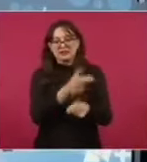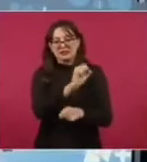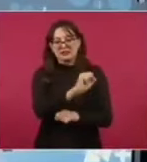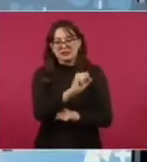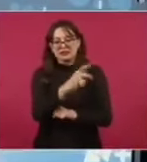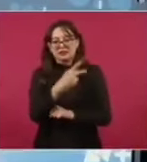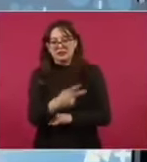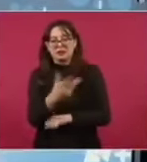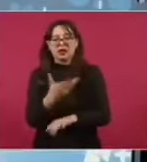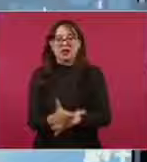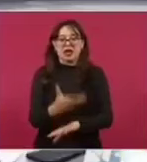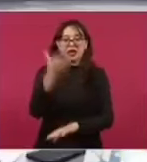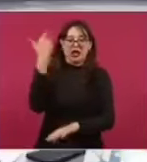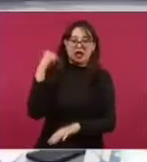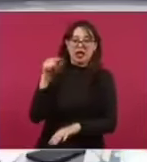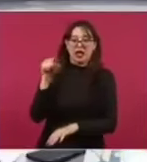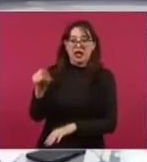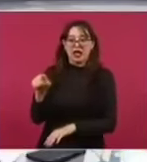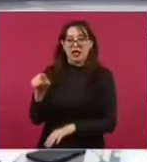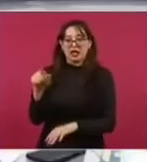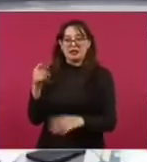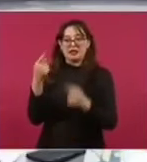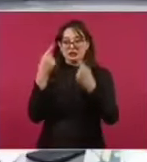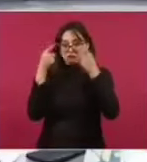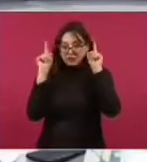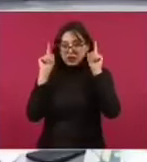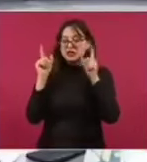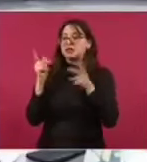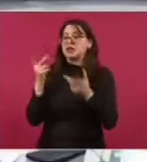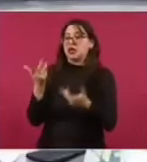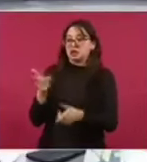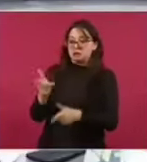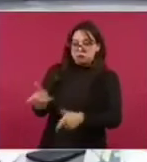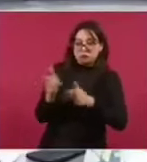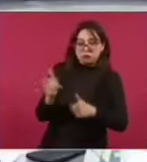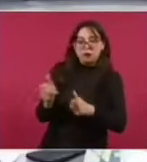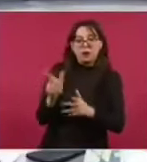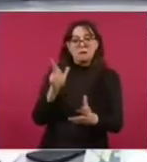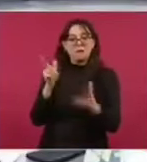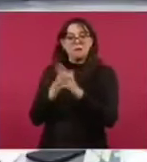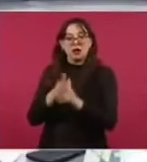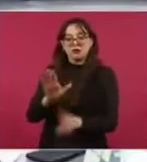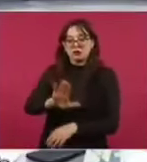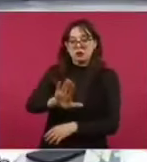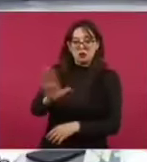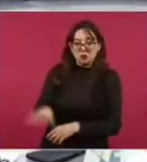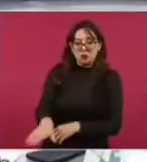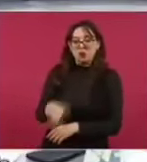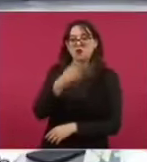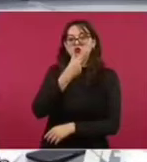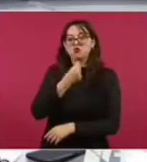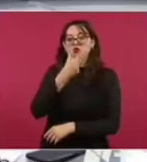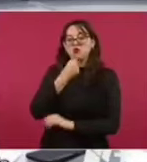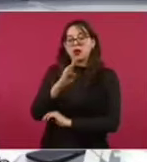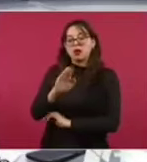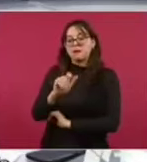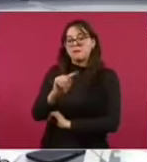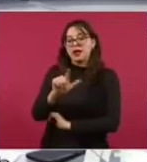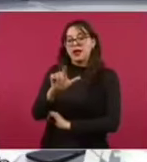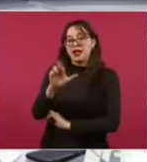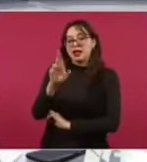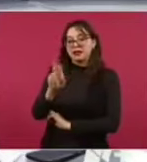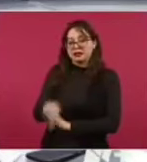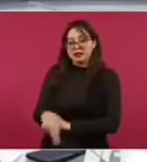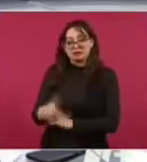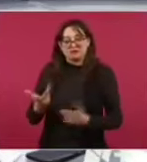Beltrán Leiva. la Por la Marina, pero bueno, si él tenía que protegerlo, pues se ve que hizo bastante